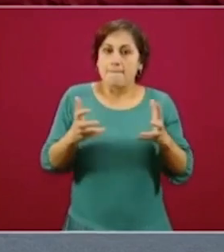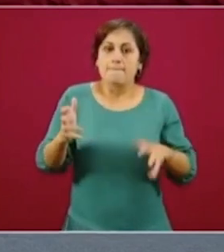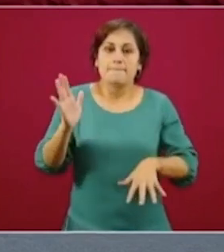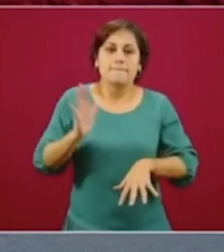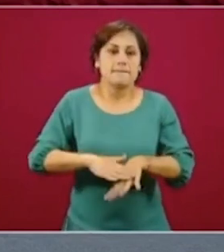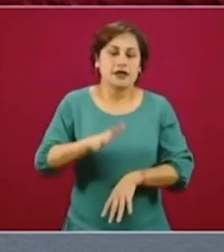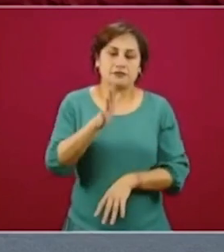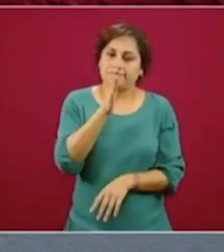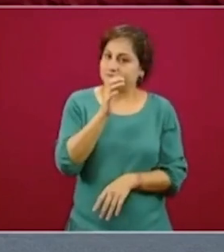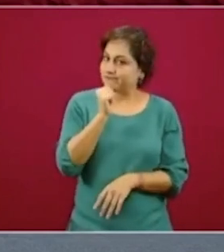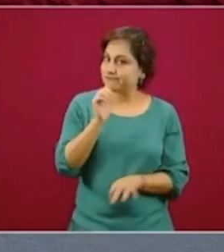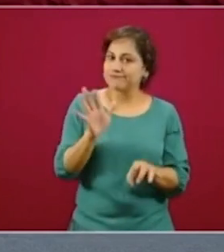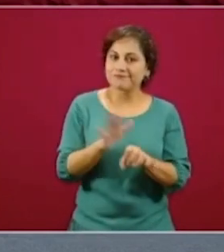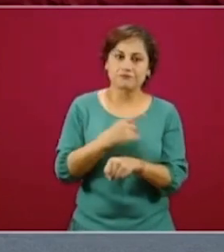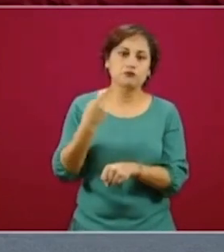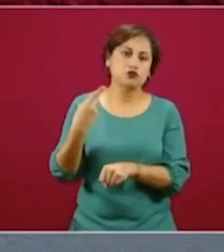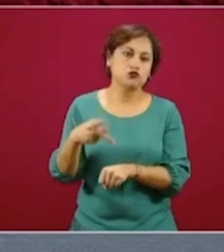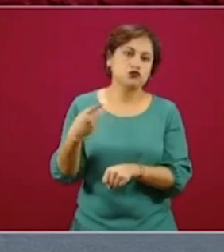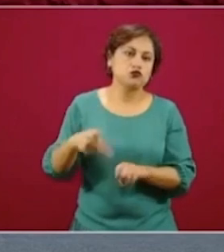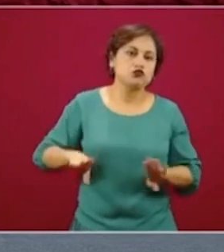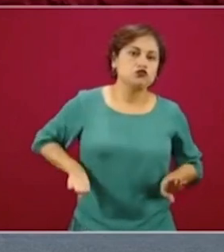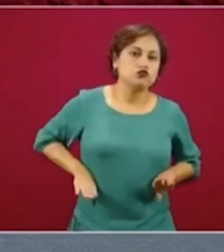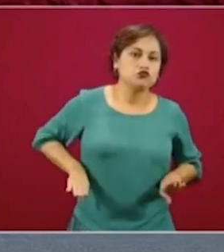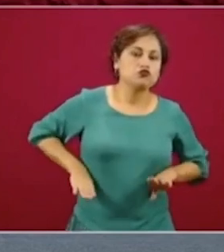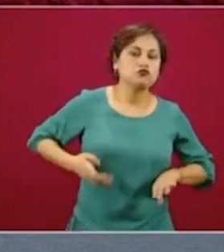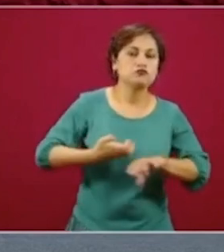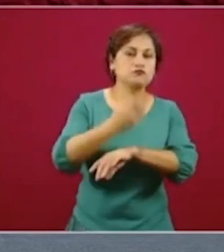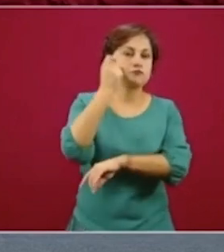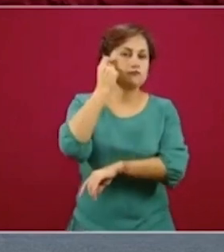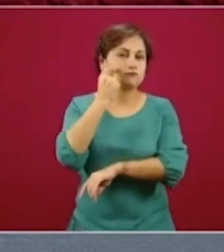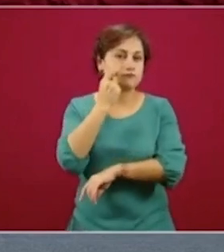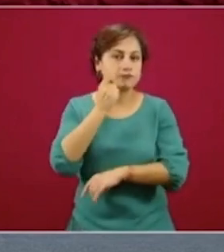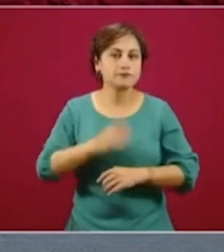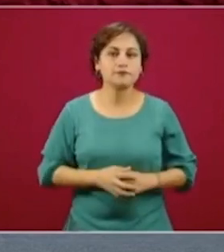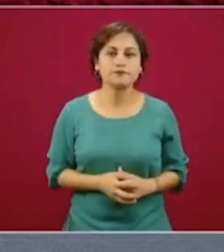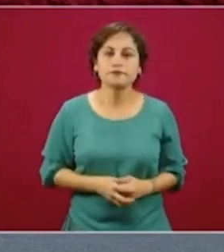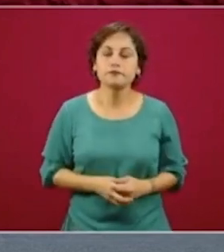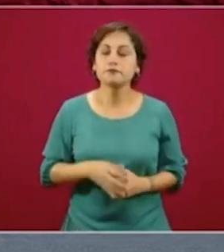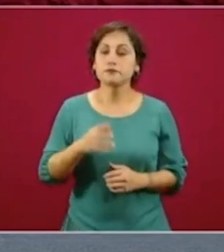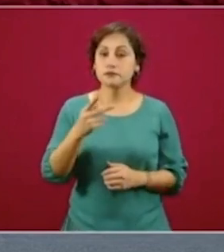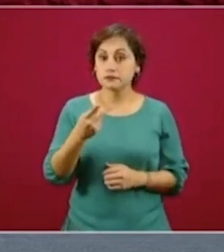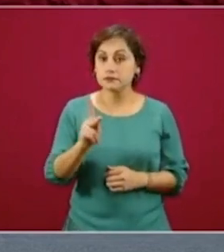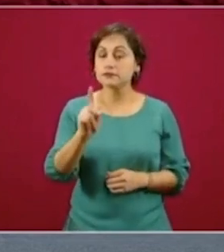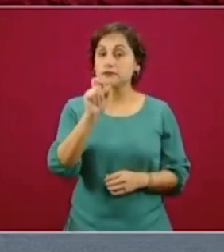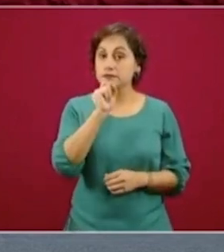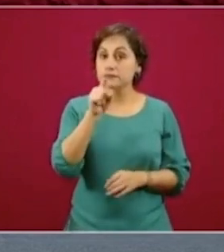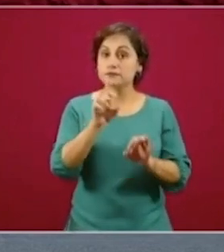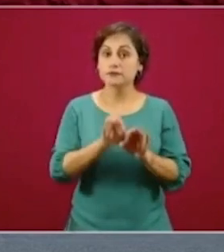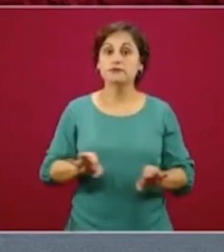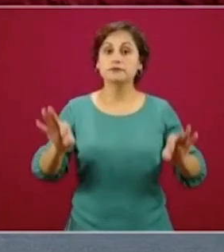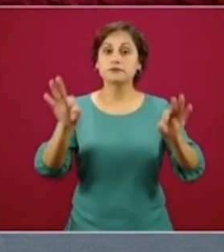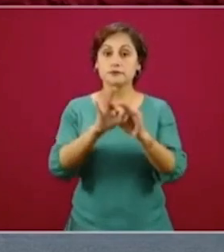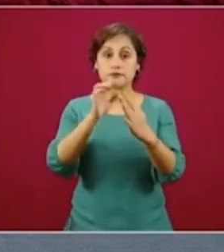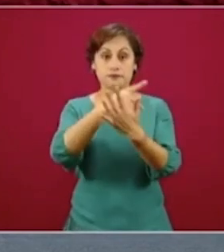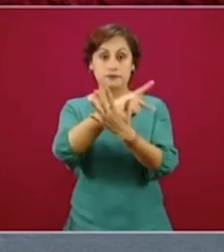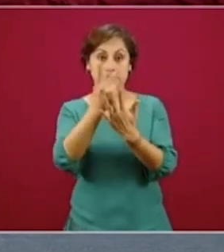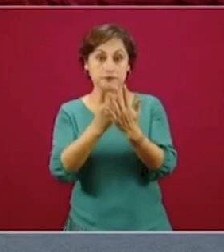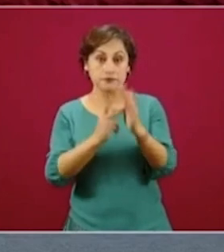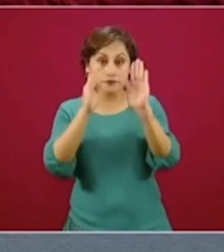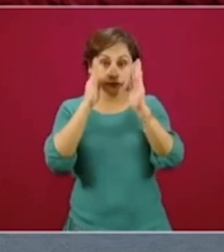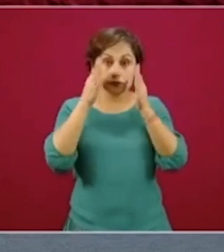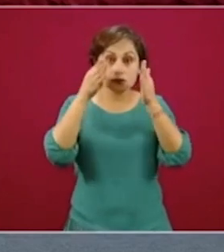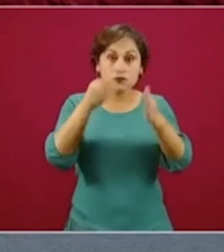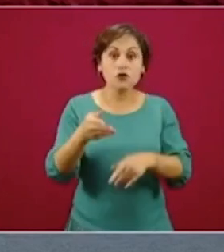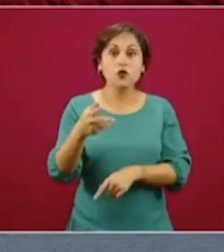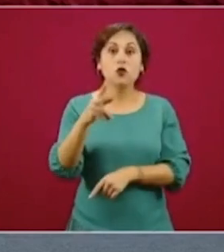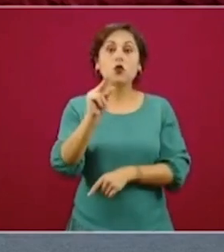límite físico del estado de Guerrero. La otra cosa importante es que este programa atiende los 81 municipios del estado